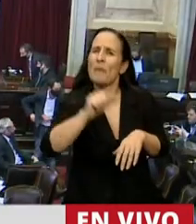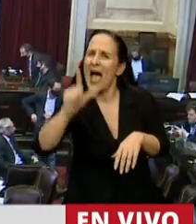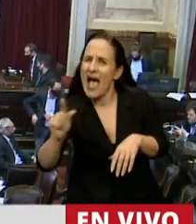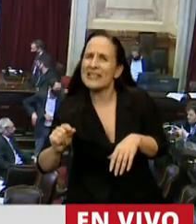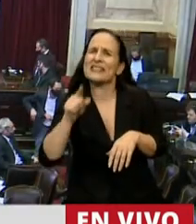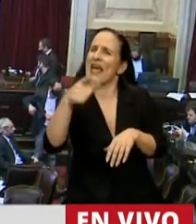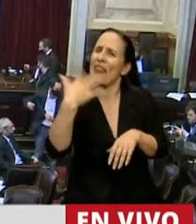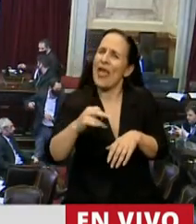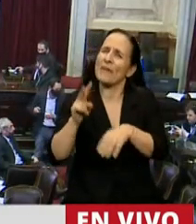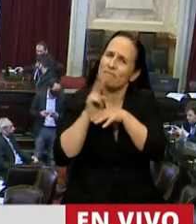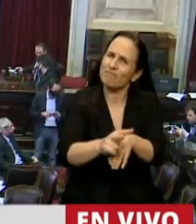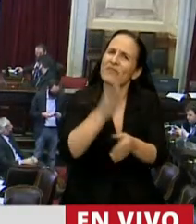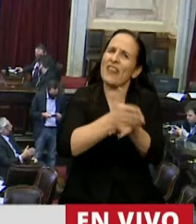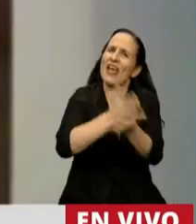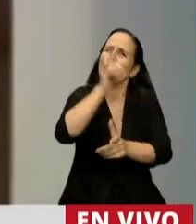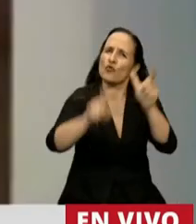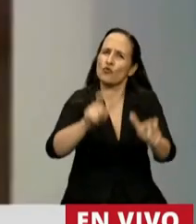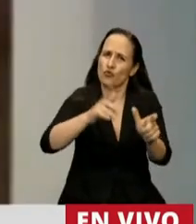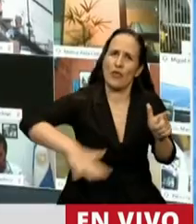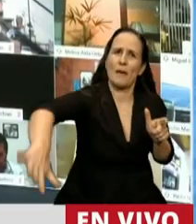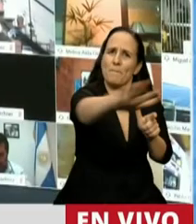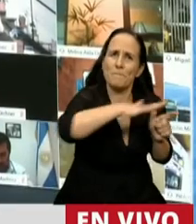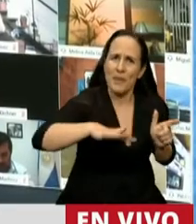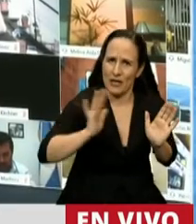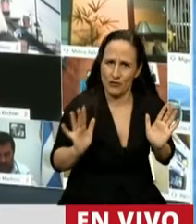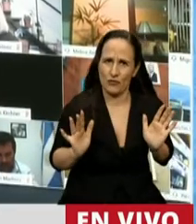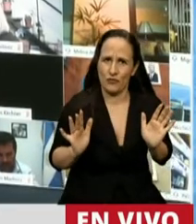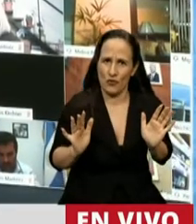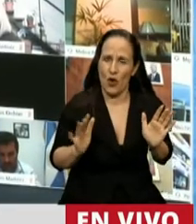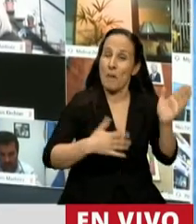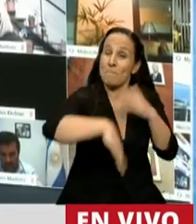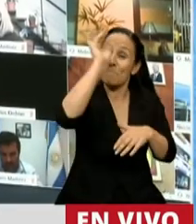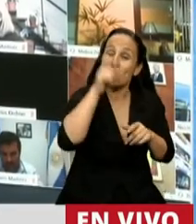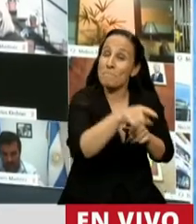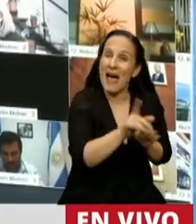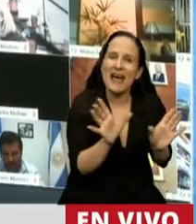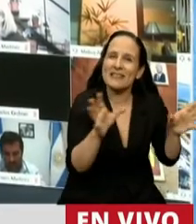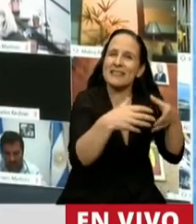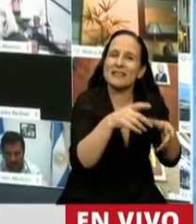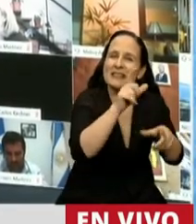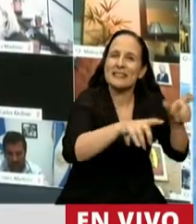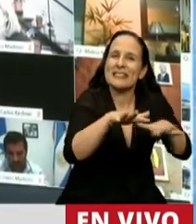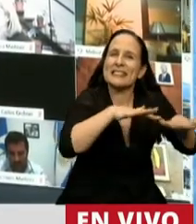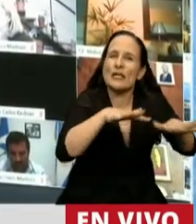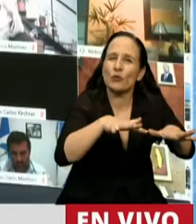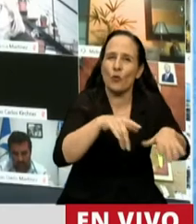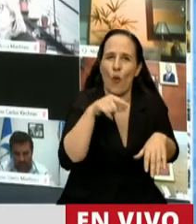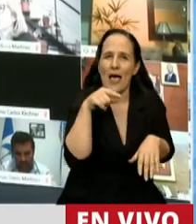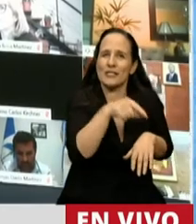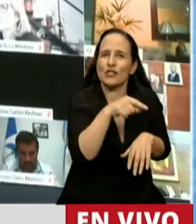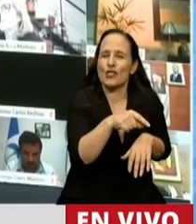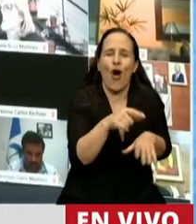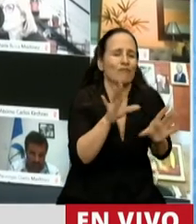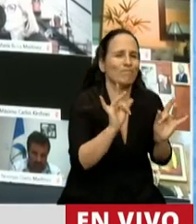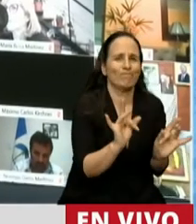respetar los derechos humanos de la población, en particular de los grupos que se encuentran en situación de